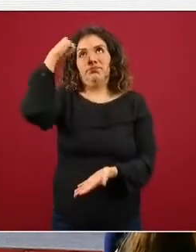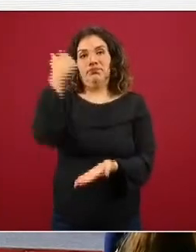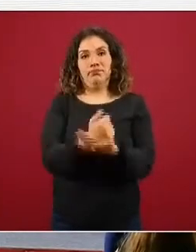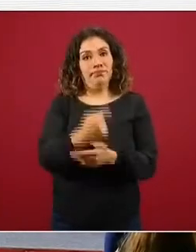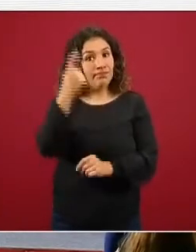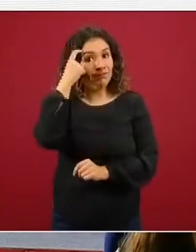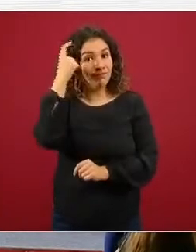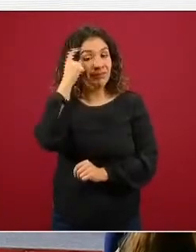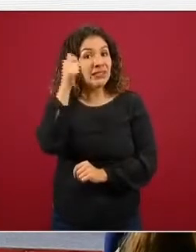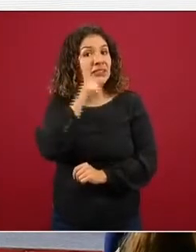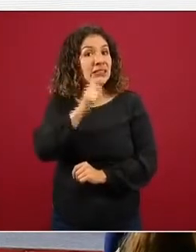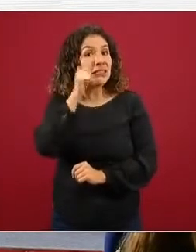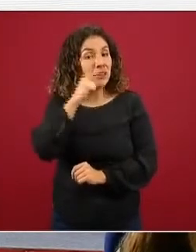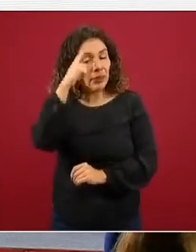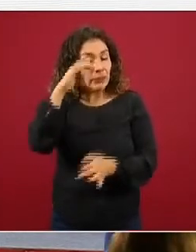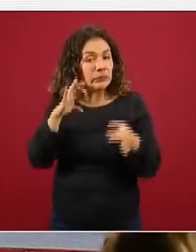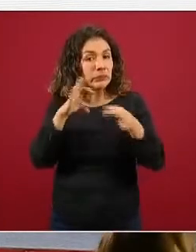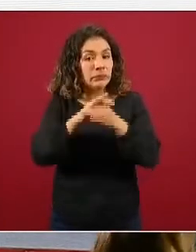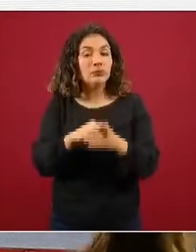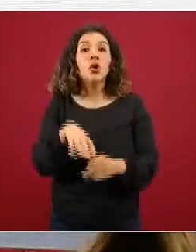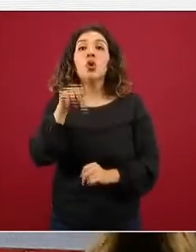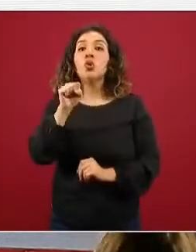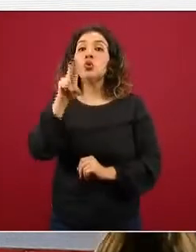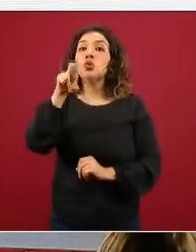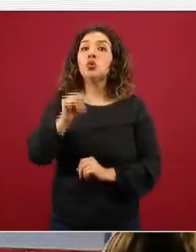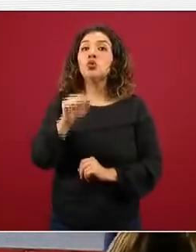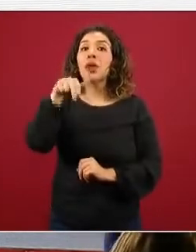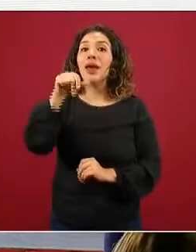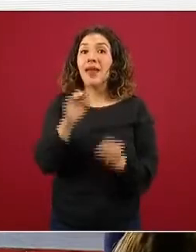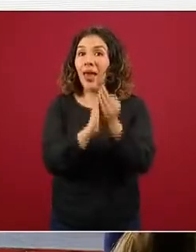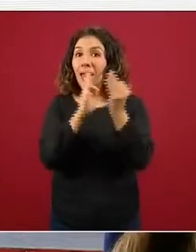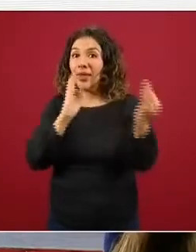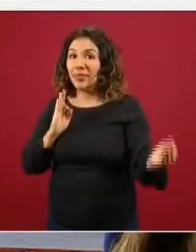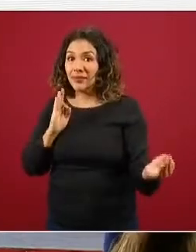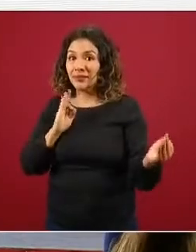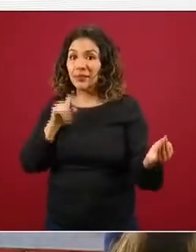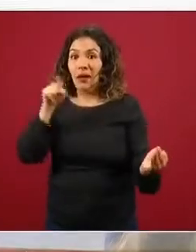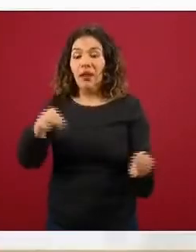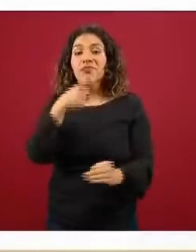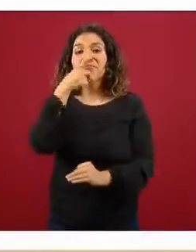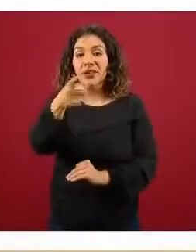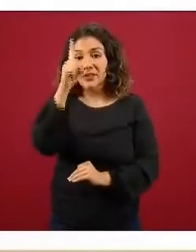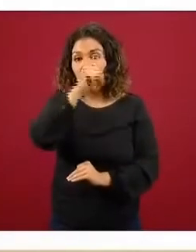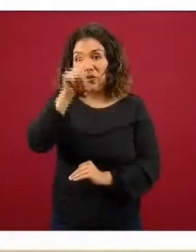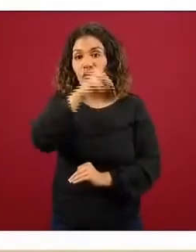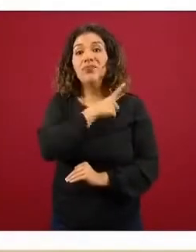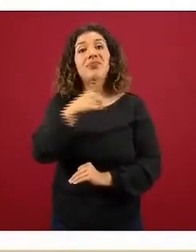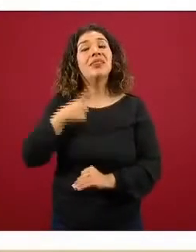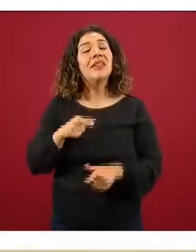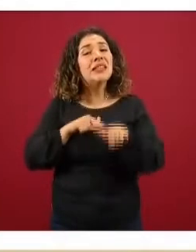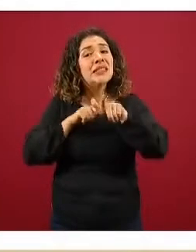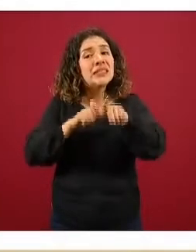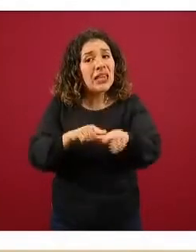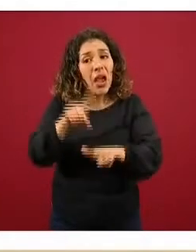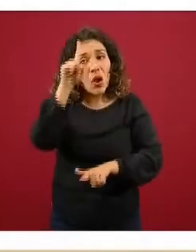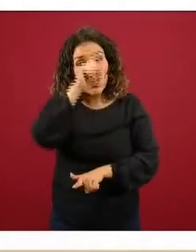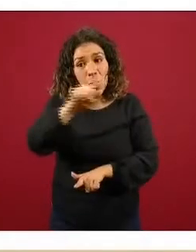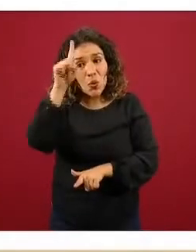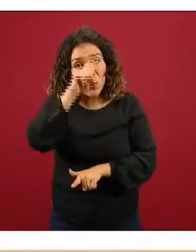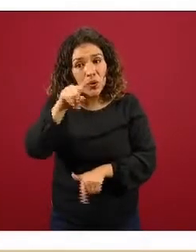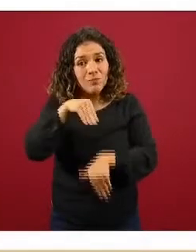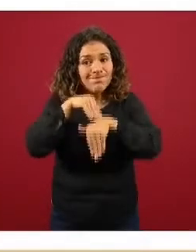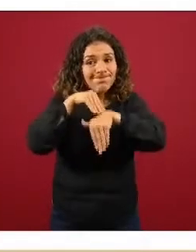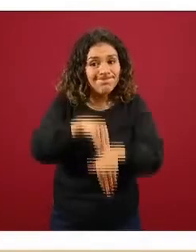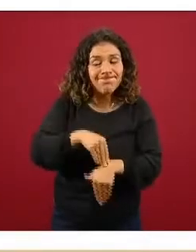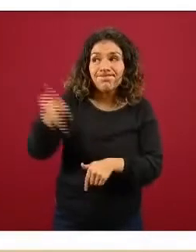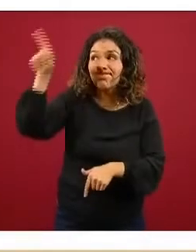nuestra mente siempre. Susana Distancia nos dice, hay que seguir las recomendaciones